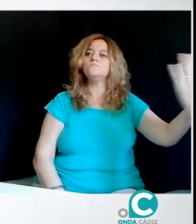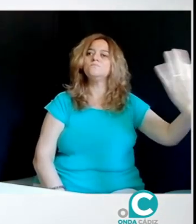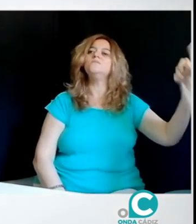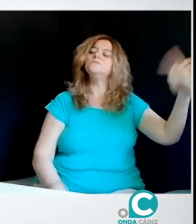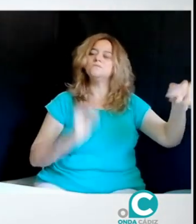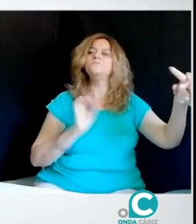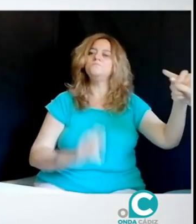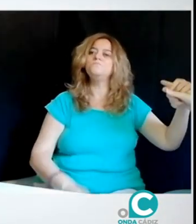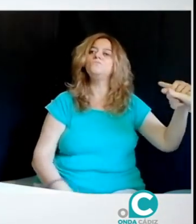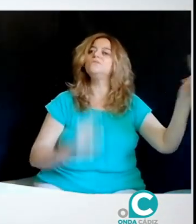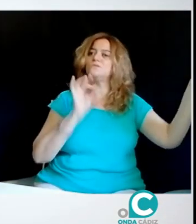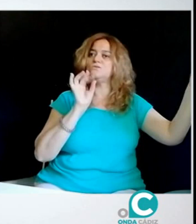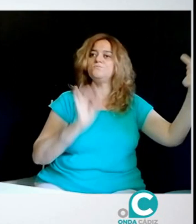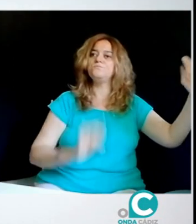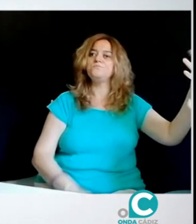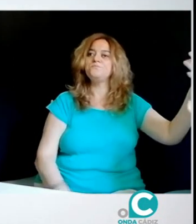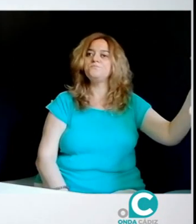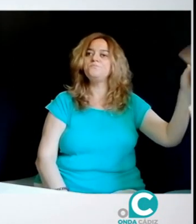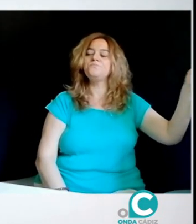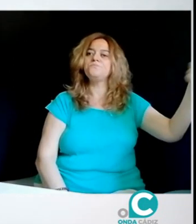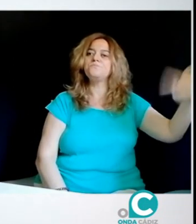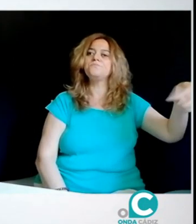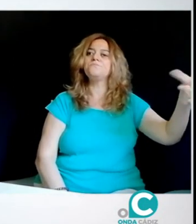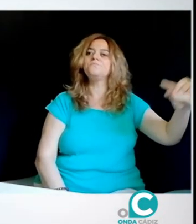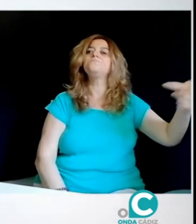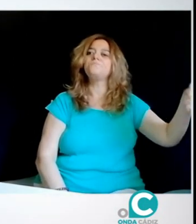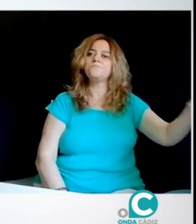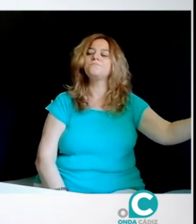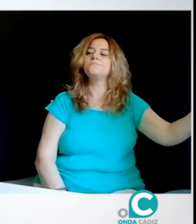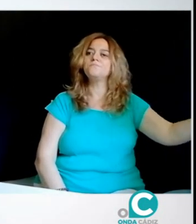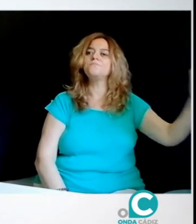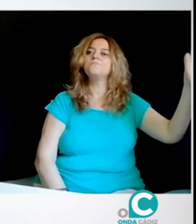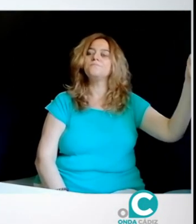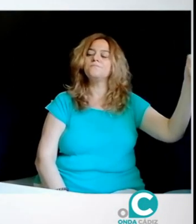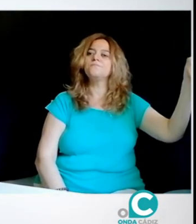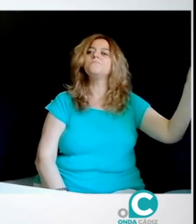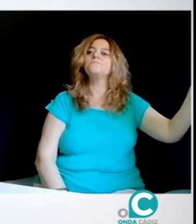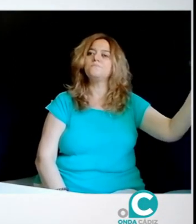sordoceguera seguimos rompiendo barrera. Eso será, como decimos, mañana 25 de junio, ¿verdad?